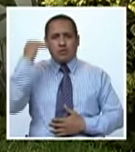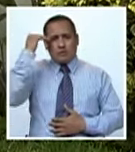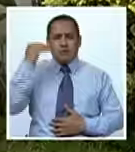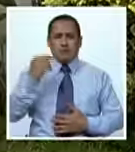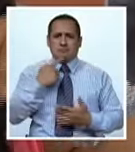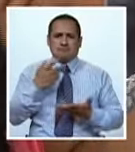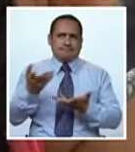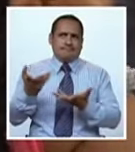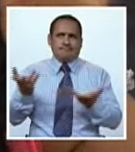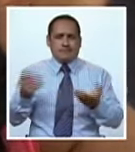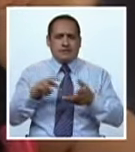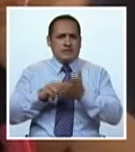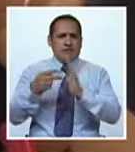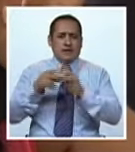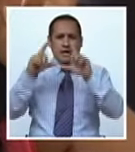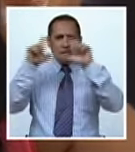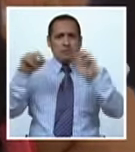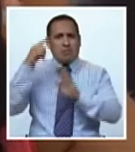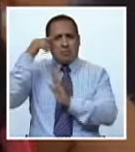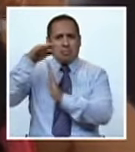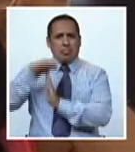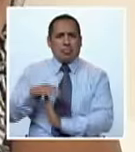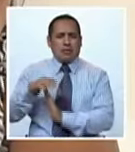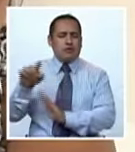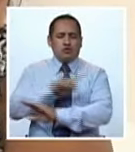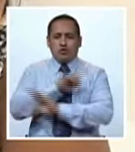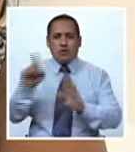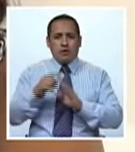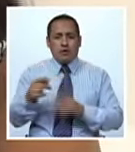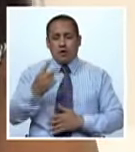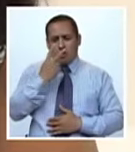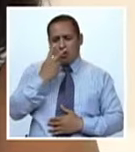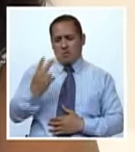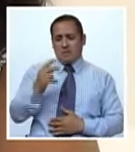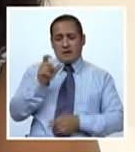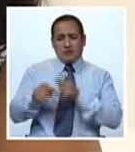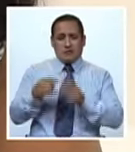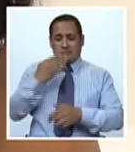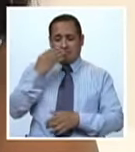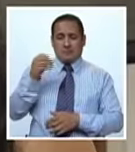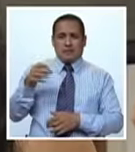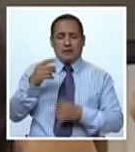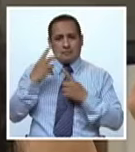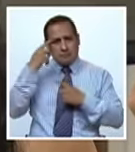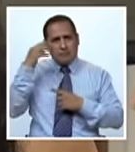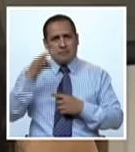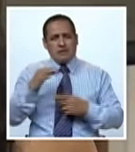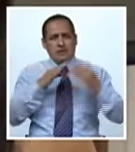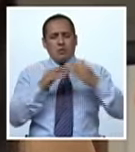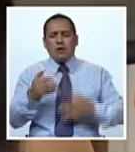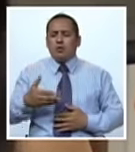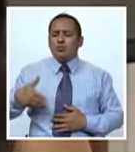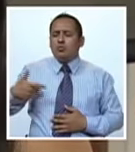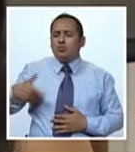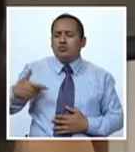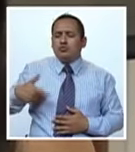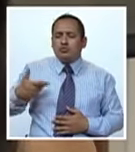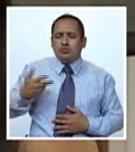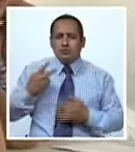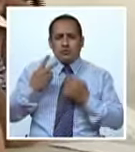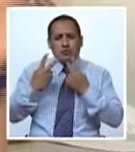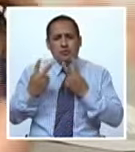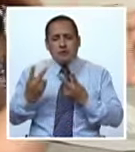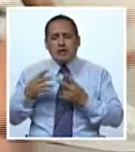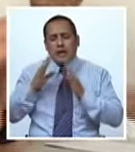síndrome de Down no tiene por qué hacernos menos. Ni la mirada de la sociedad tiene que ser de pobrecitos,